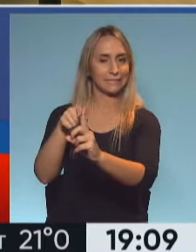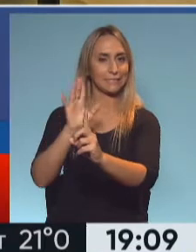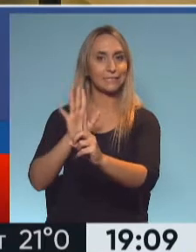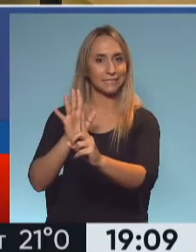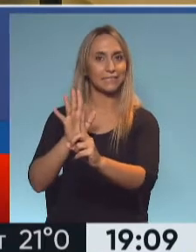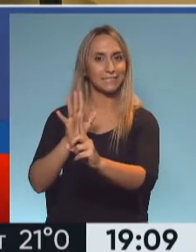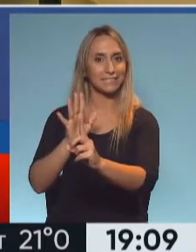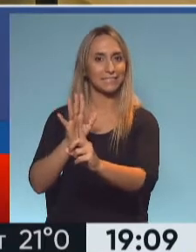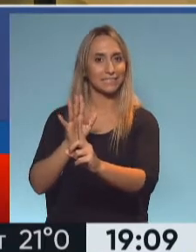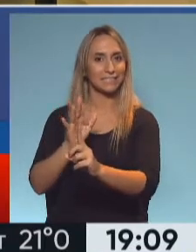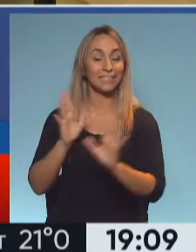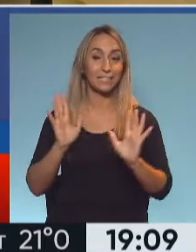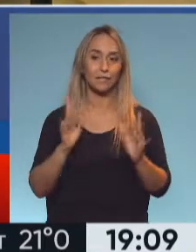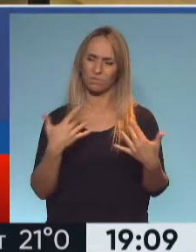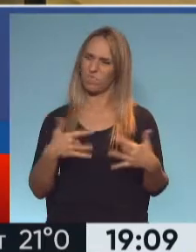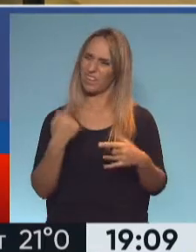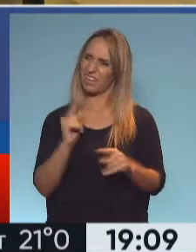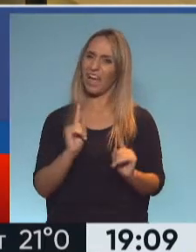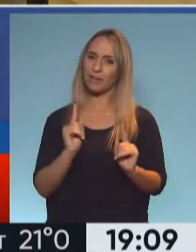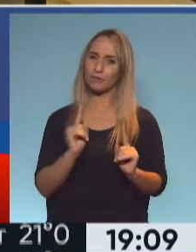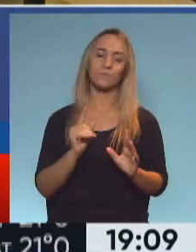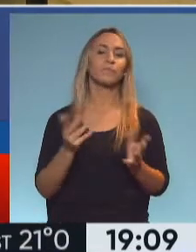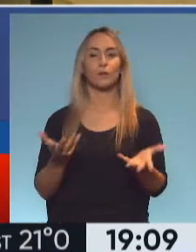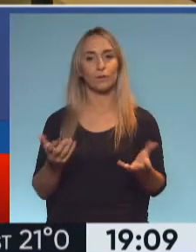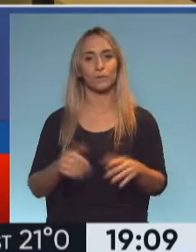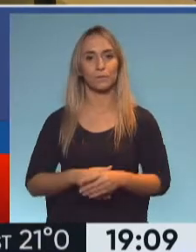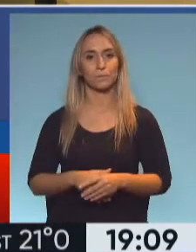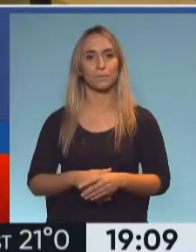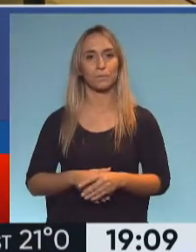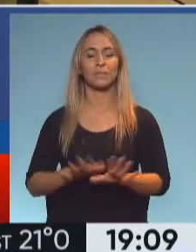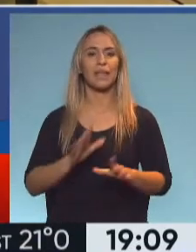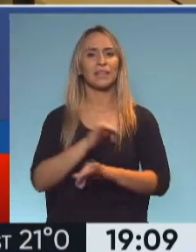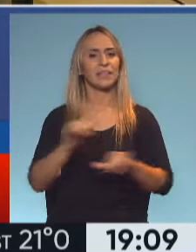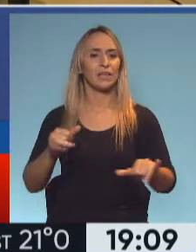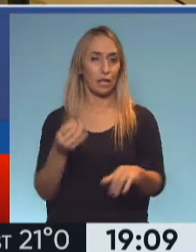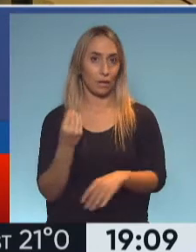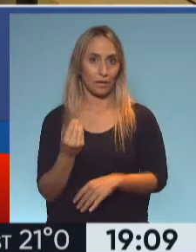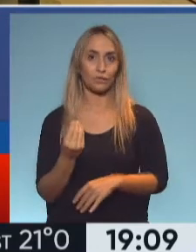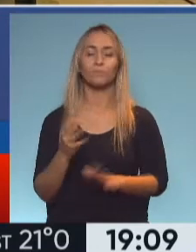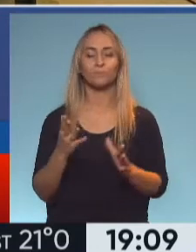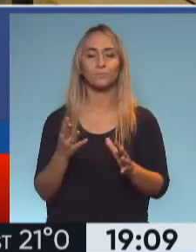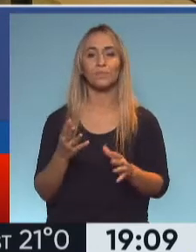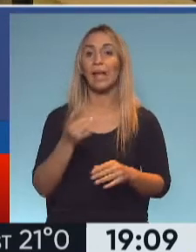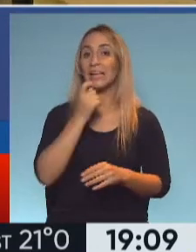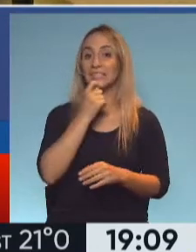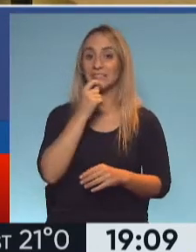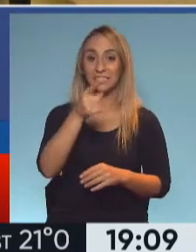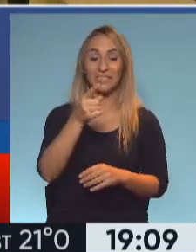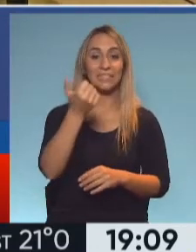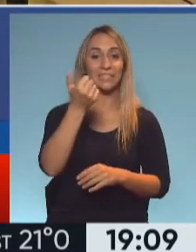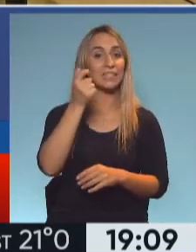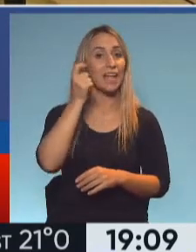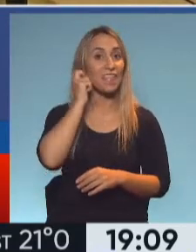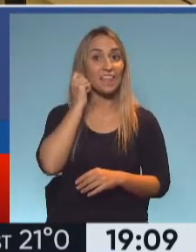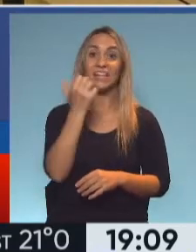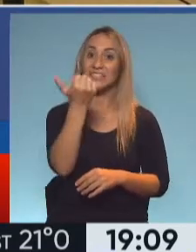Te dejó un positivo, Gabriel, te vas a tener que quedar. Te digo lo que sucede. Si no tenés 60 años, si sos